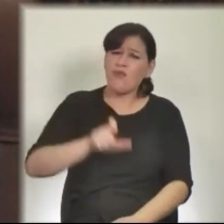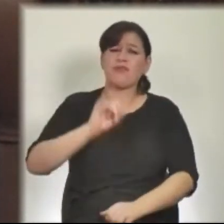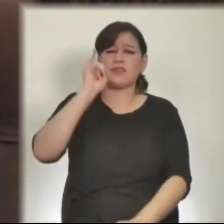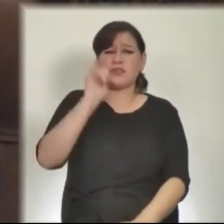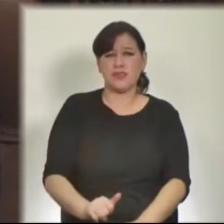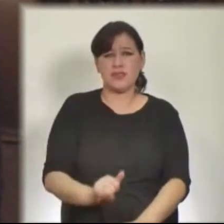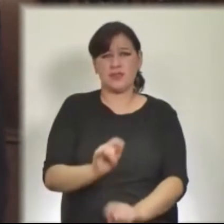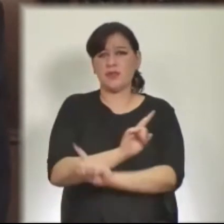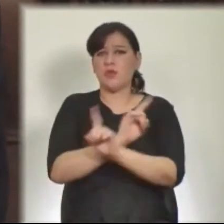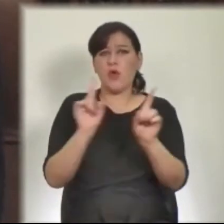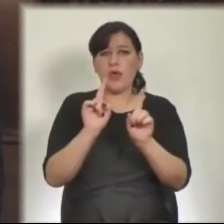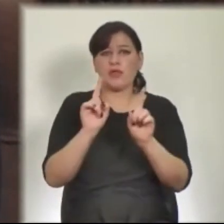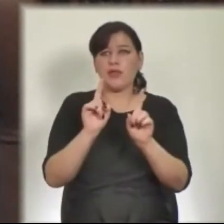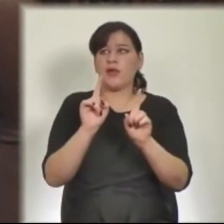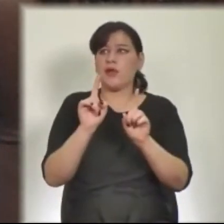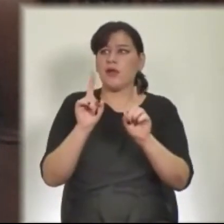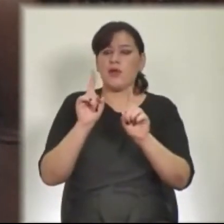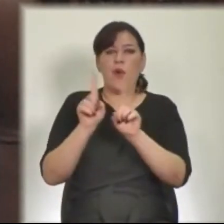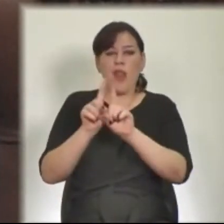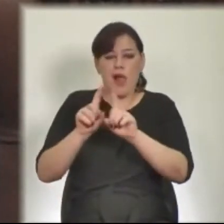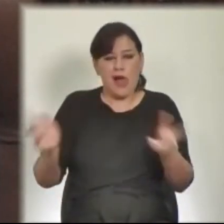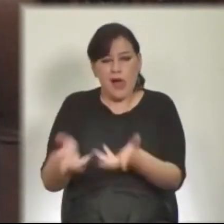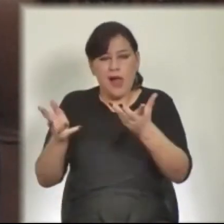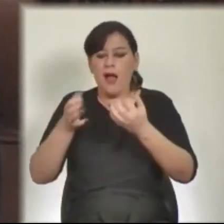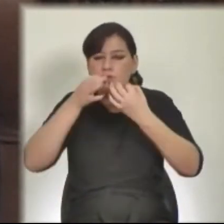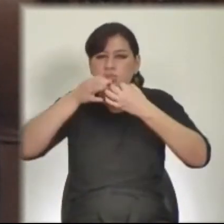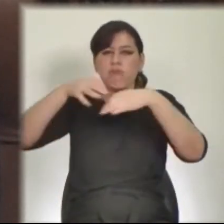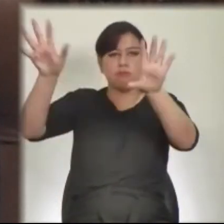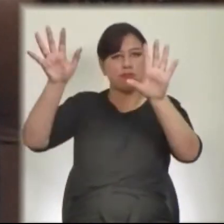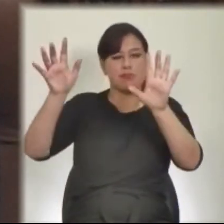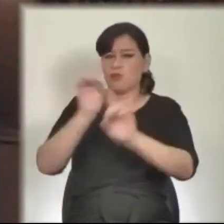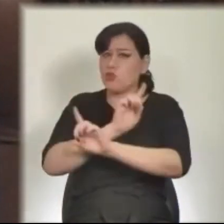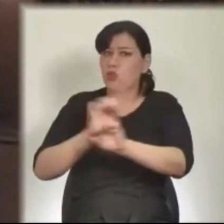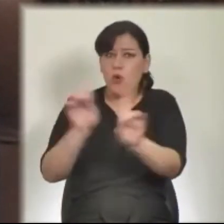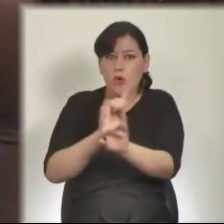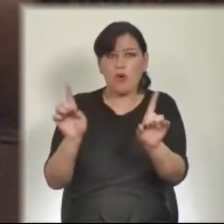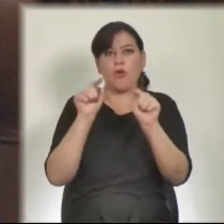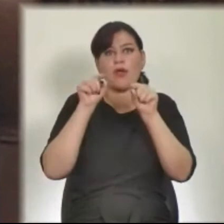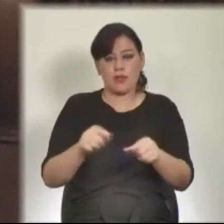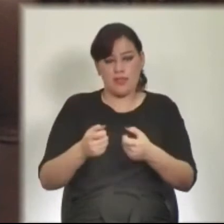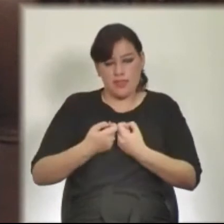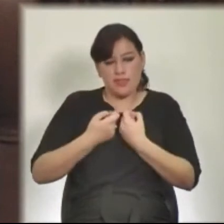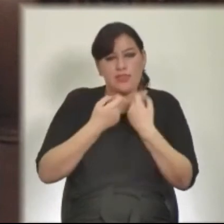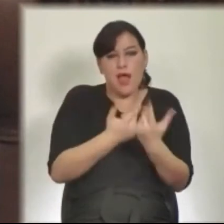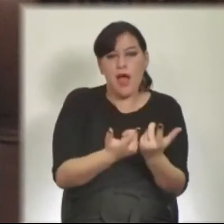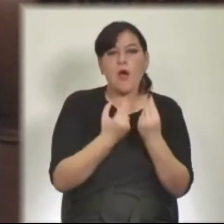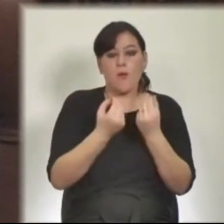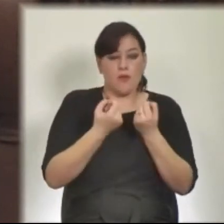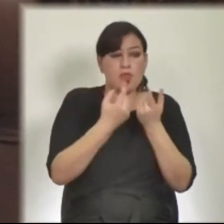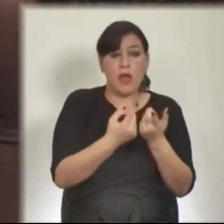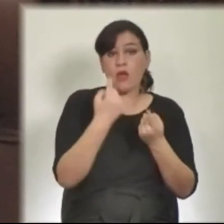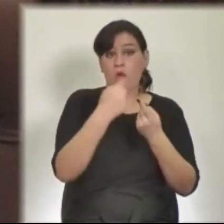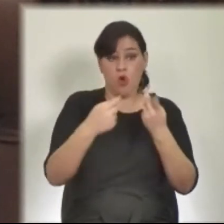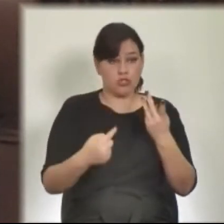No es alentarla a que se despliegue indiscriminadamente, por el contrario, es dotarla de equipamiento,